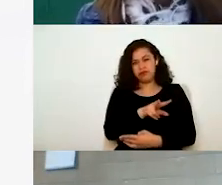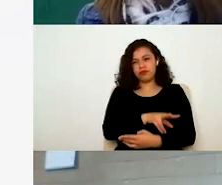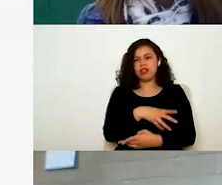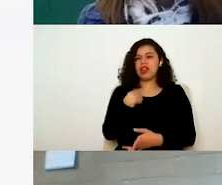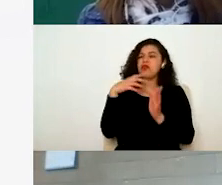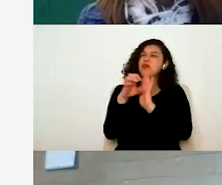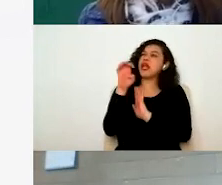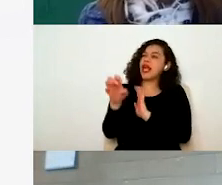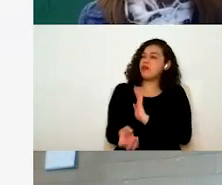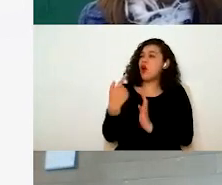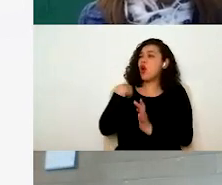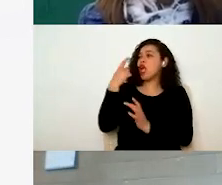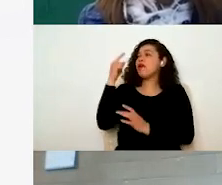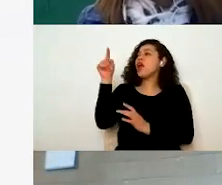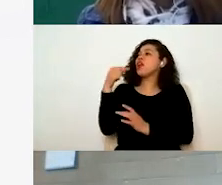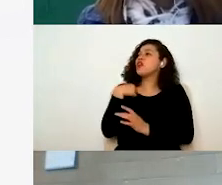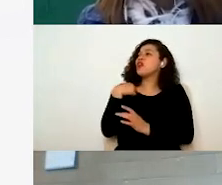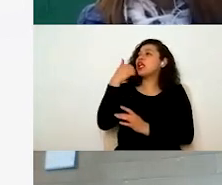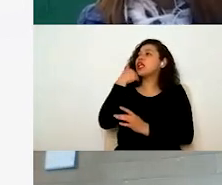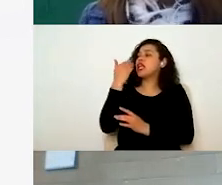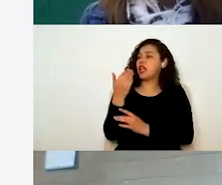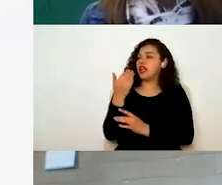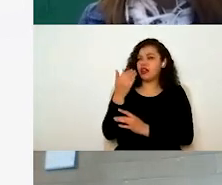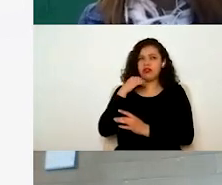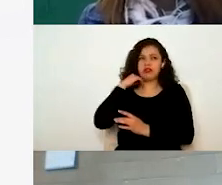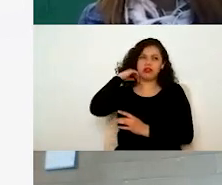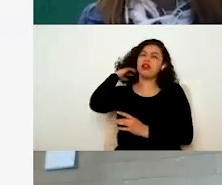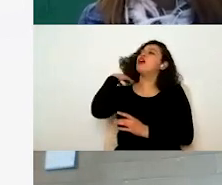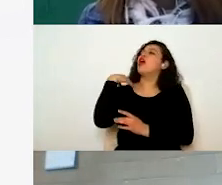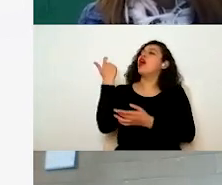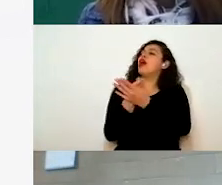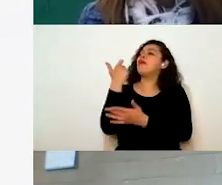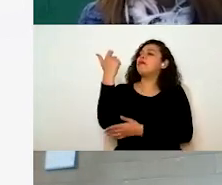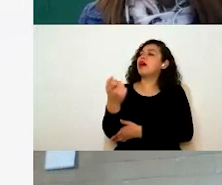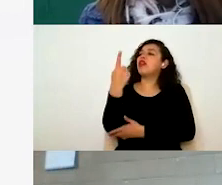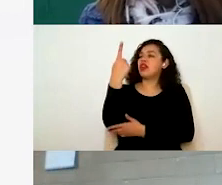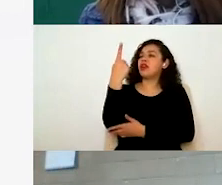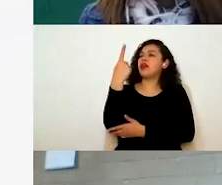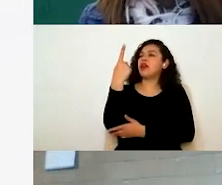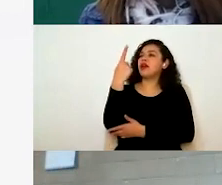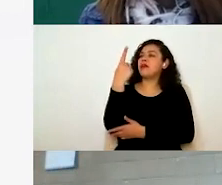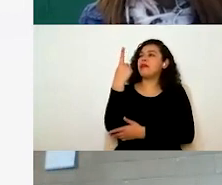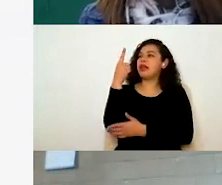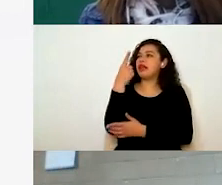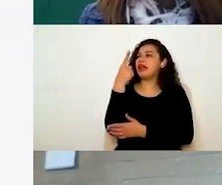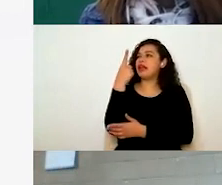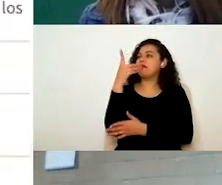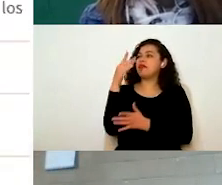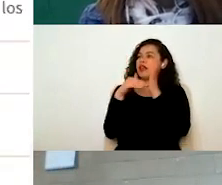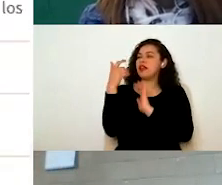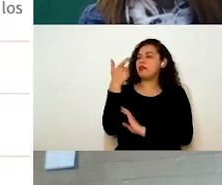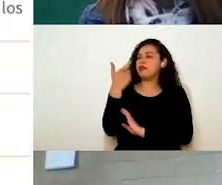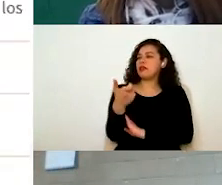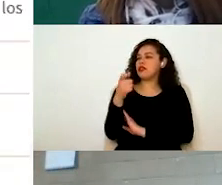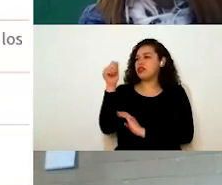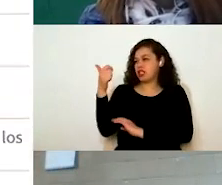cómo canalizar un, cuotas de 6 al millar, por ejemplo. Yo me voy a ir a la ficha como mesa